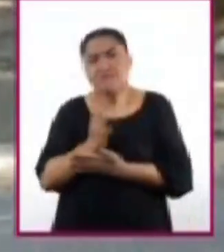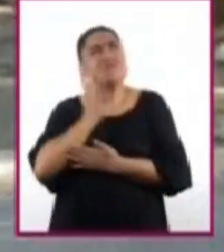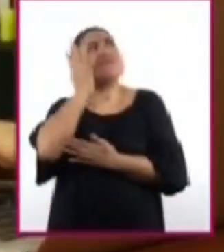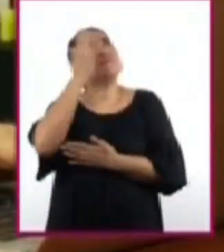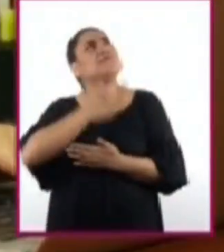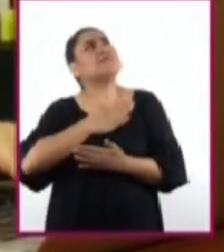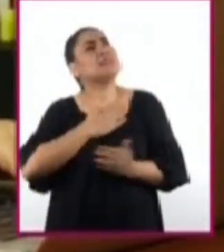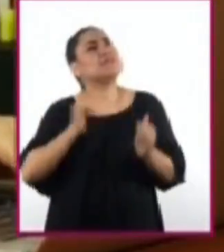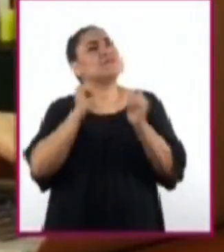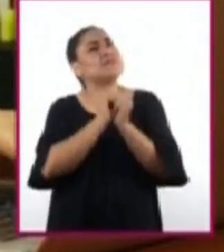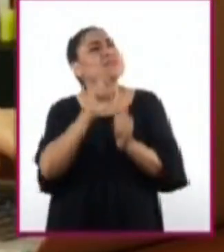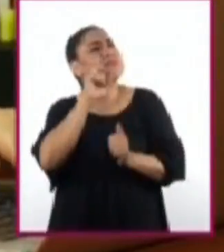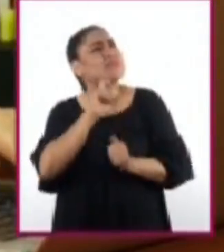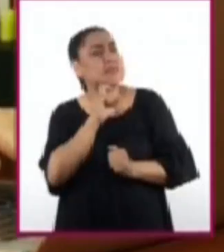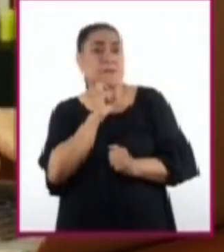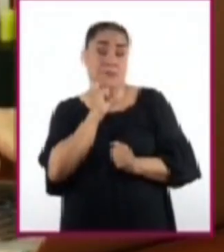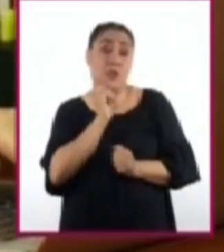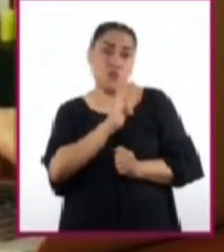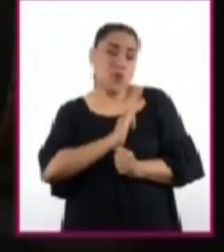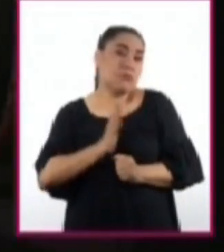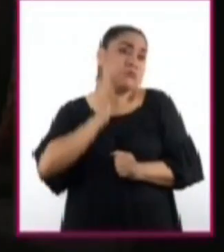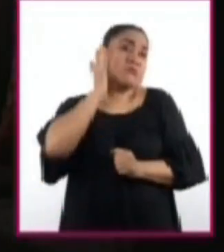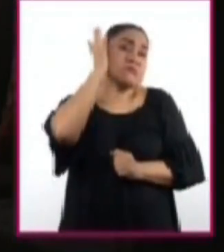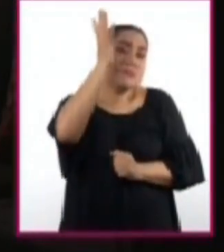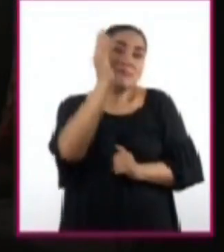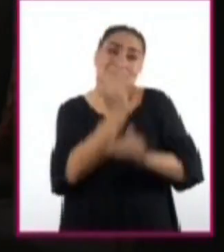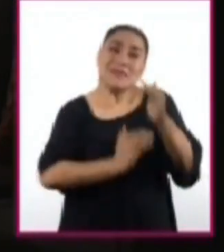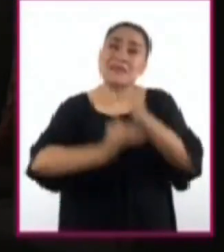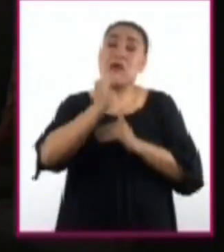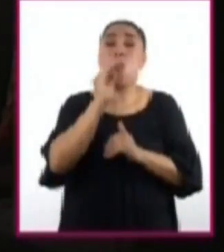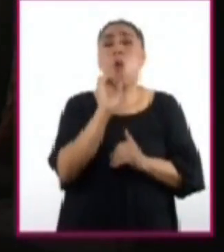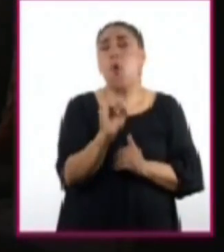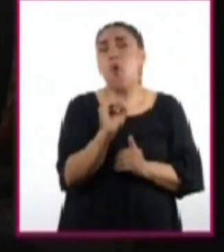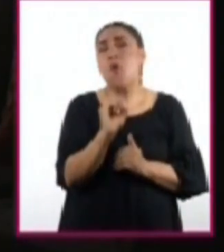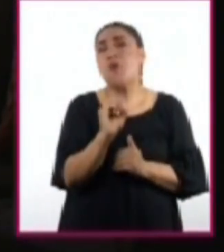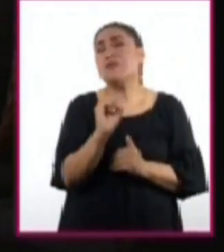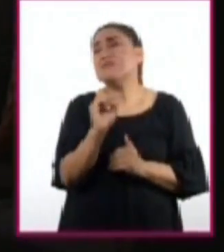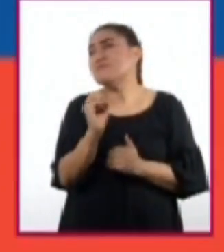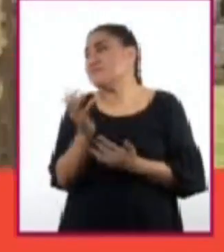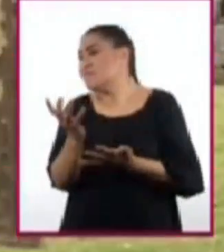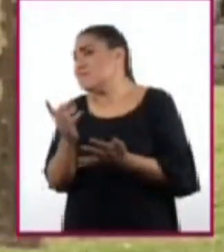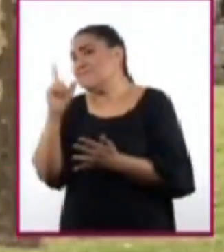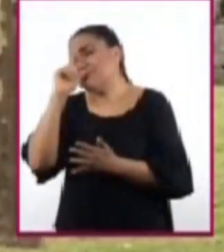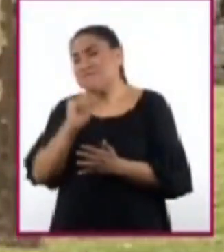sexual podrían llevarte al logro de tus metas o hacia la vida que no planeaste?